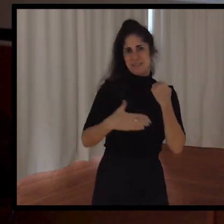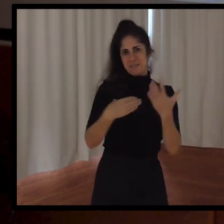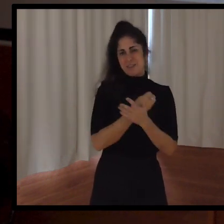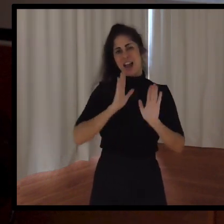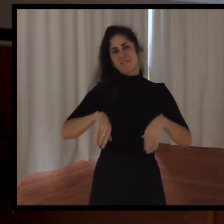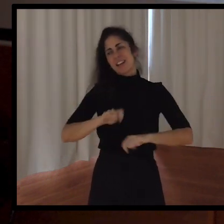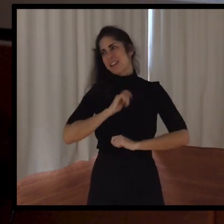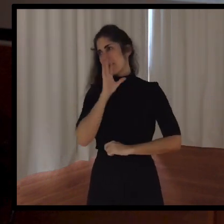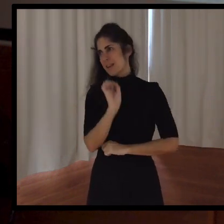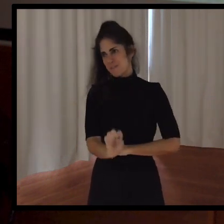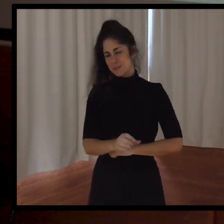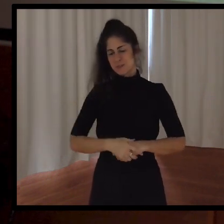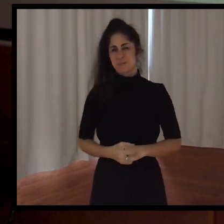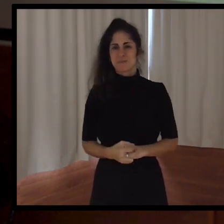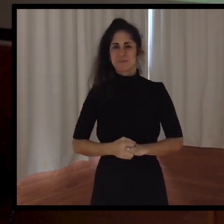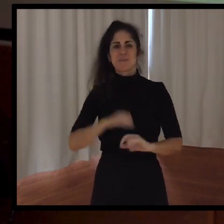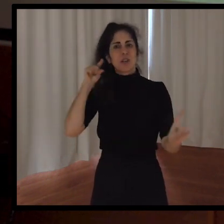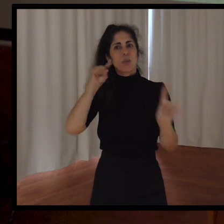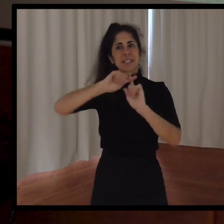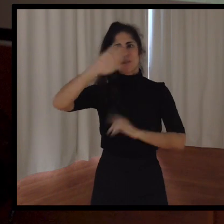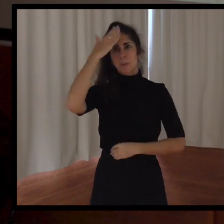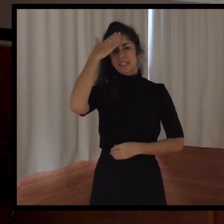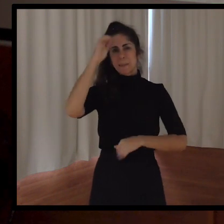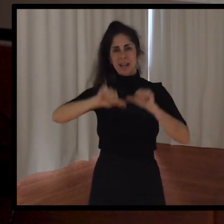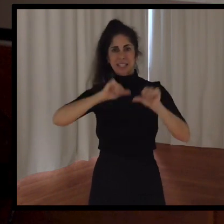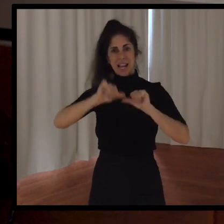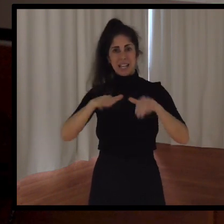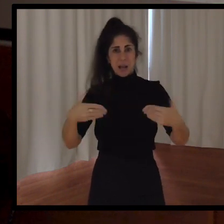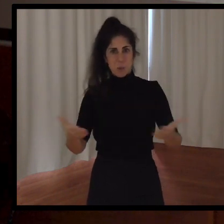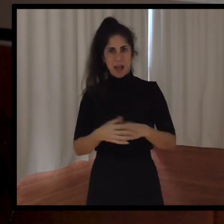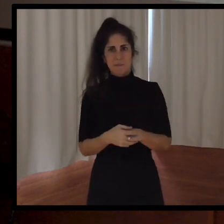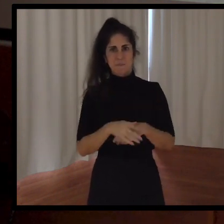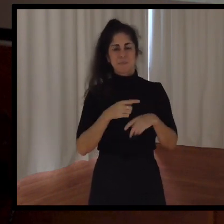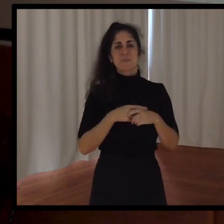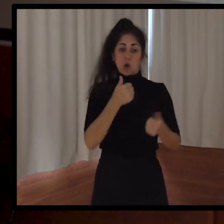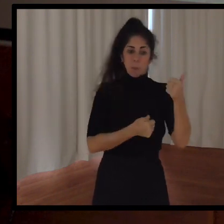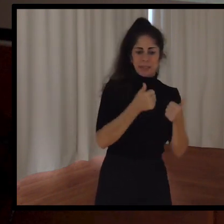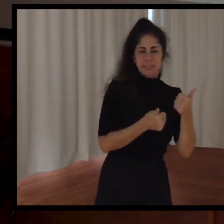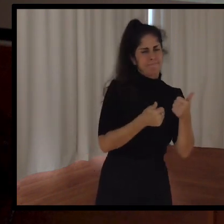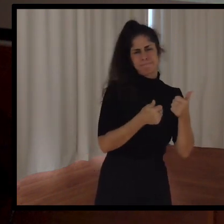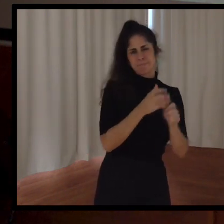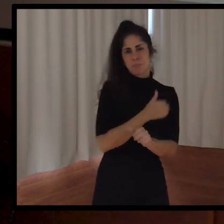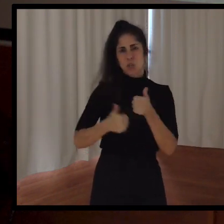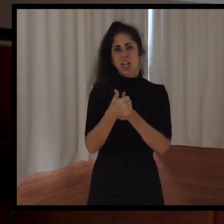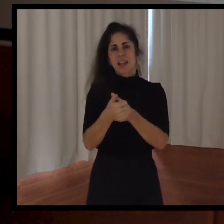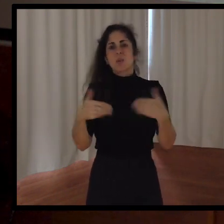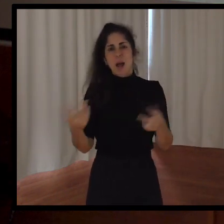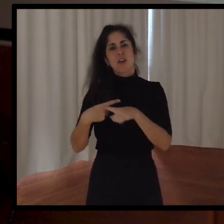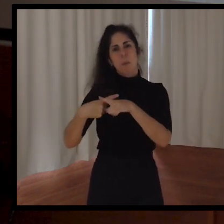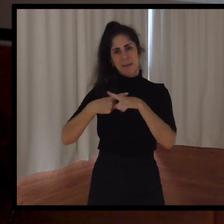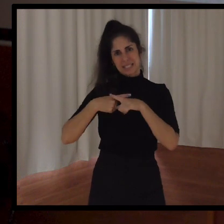Vemos los objetivos principales de la Liga, compartir antes que competir, es importantísimo ese lema,